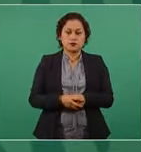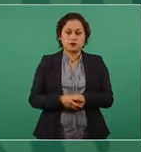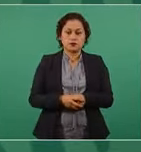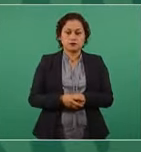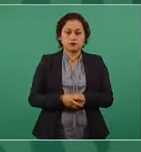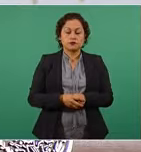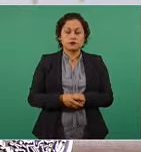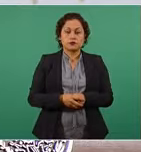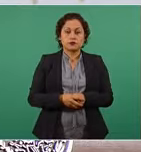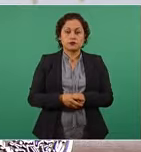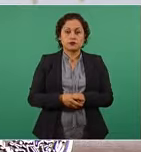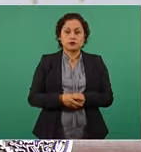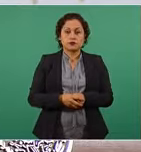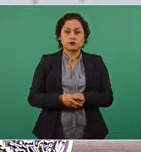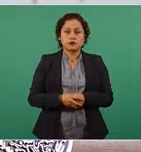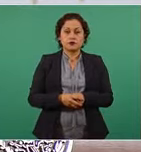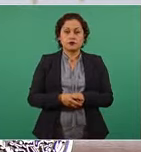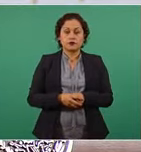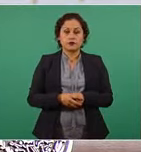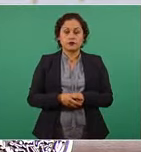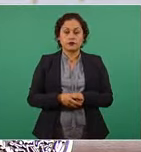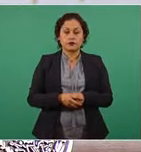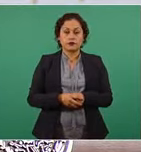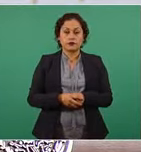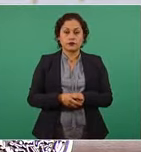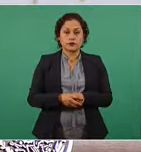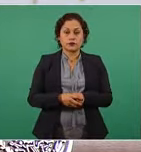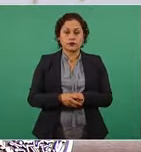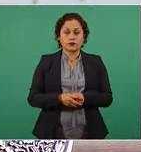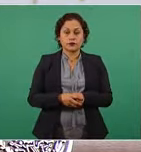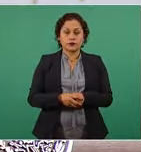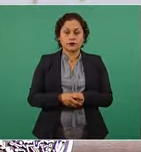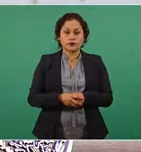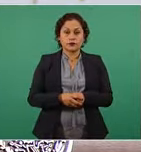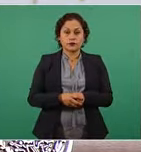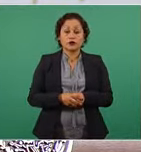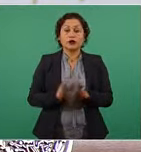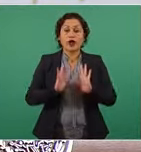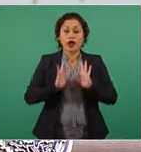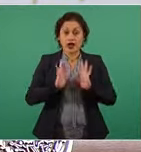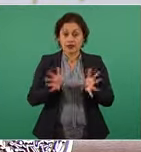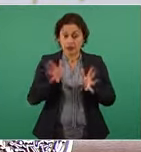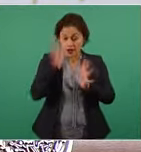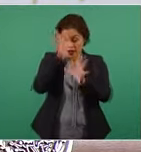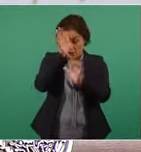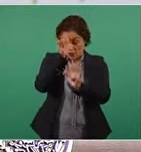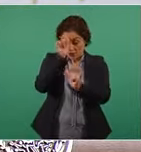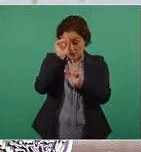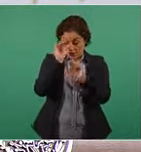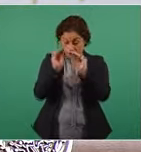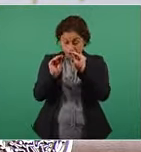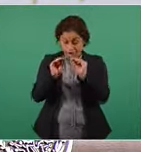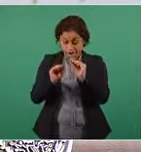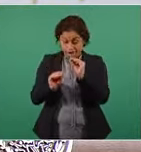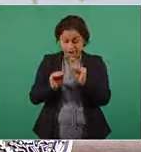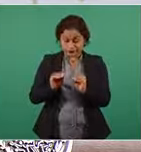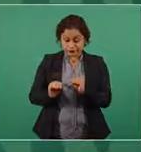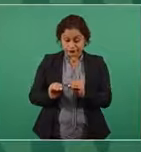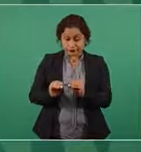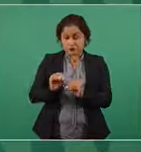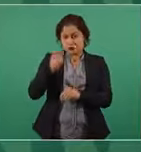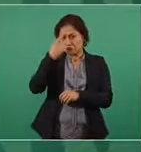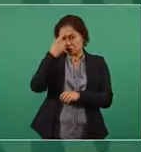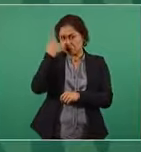instrucción para que los fondos destinados a el